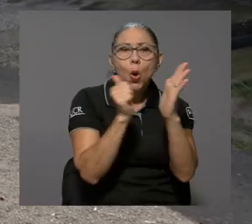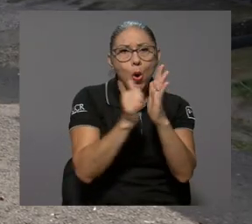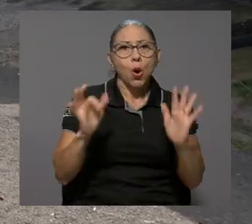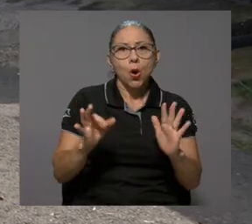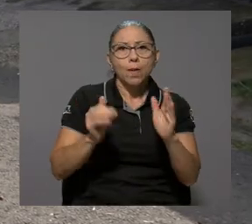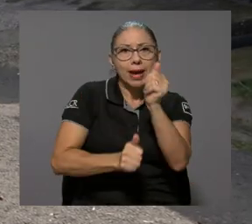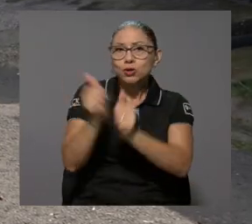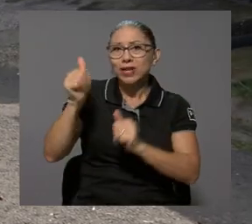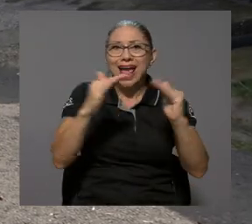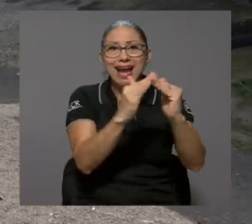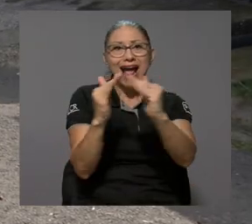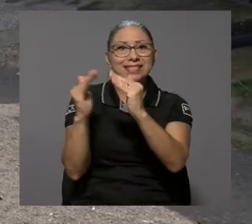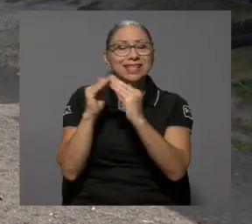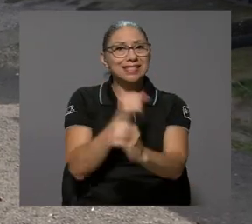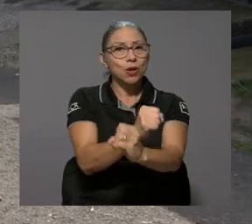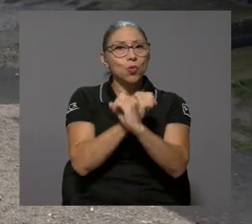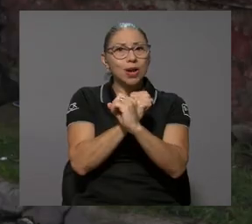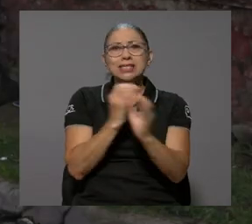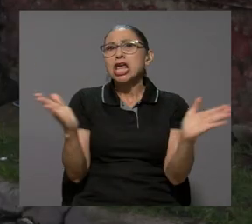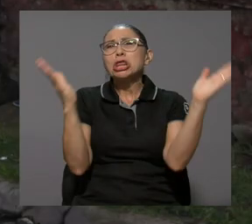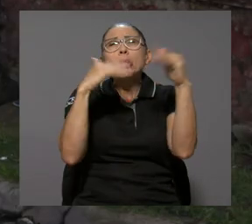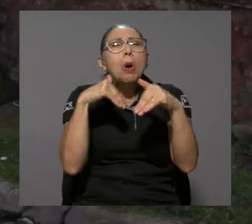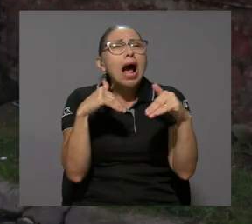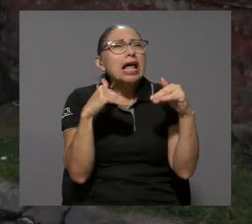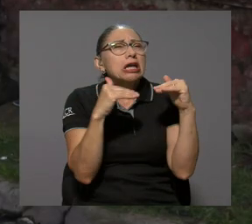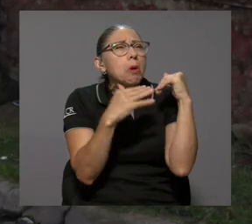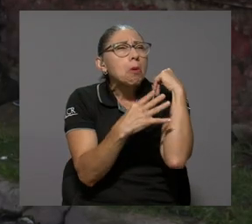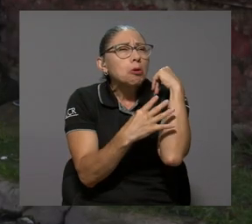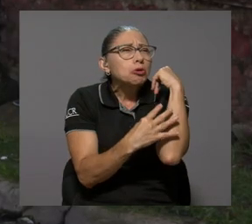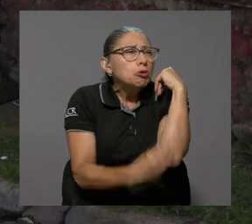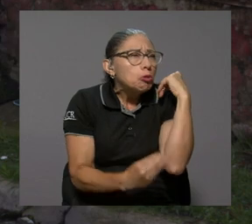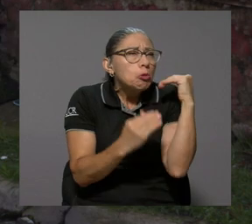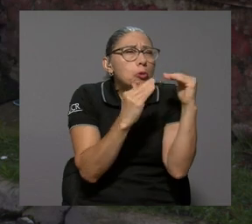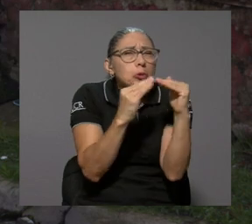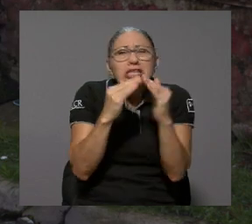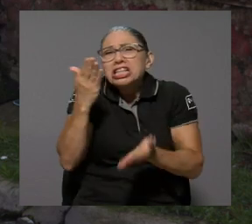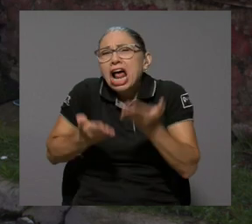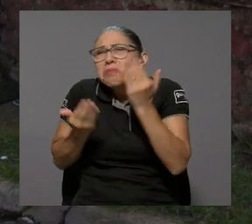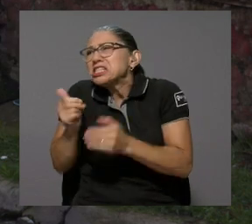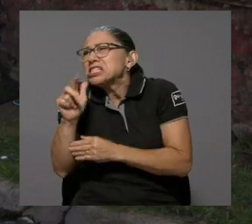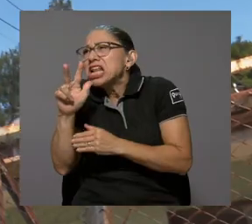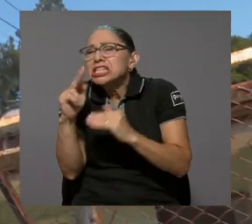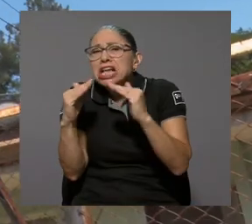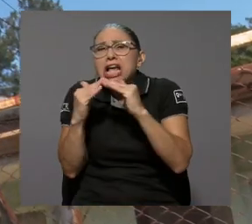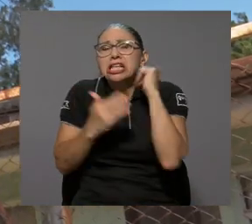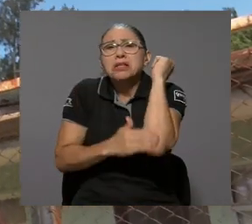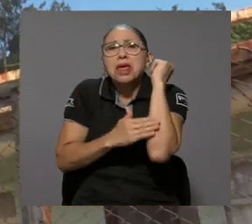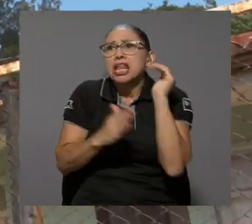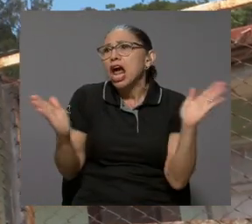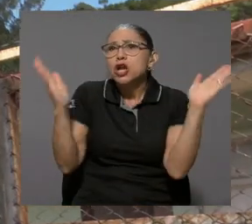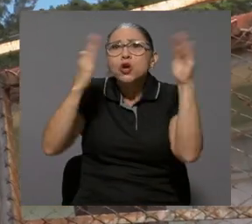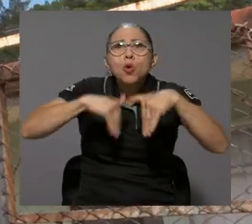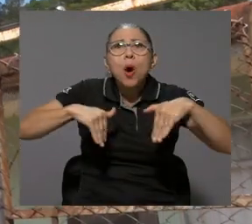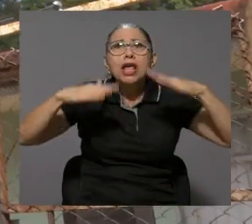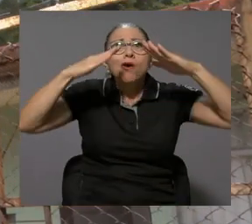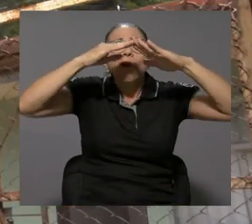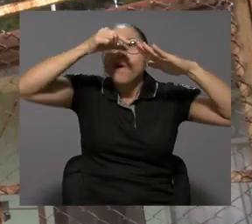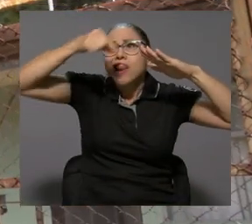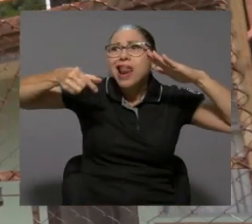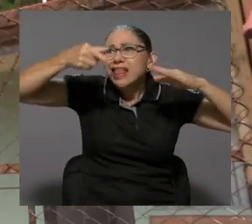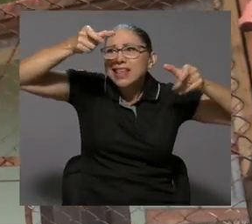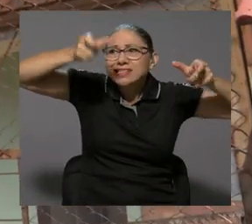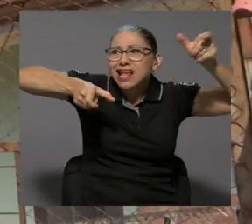la mayoría de sus casas son seguras, no hay tugurios, si acaso dos o tres casitas de madera, no hay latas.